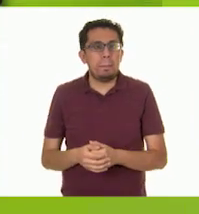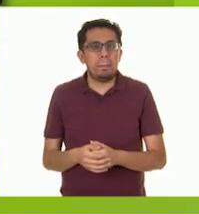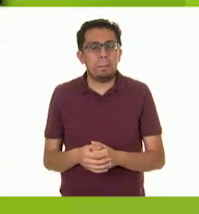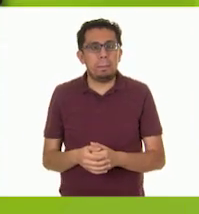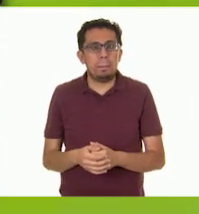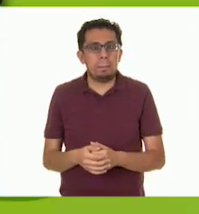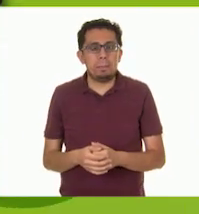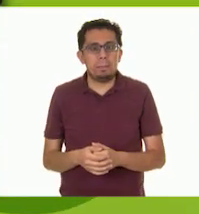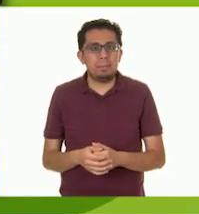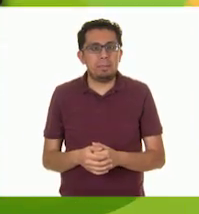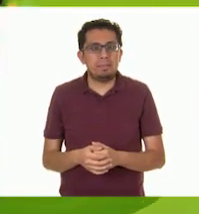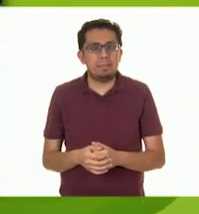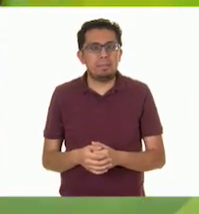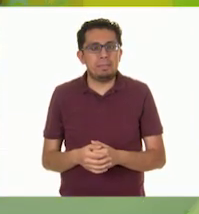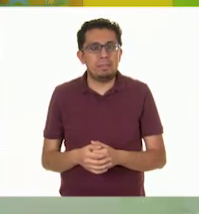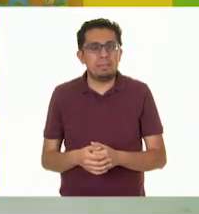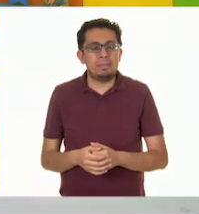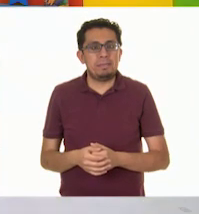A ver, Ana.